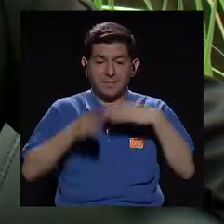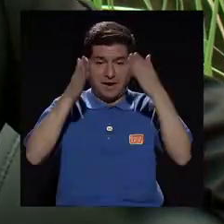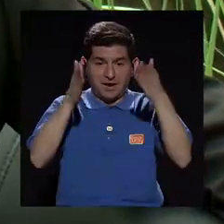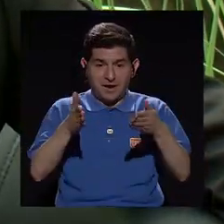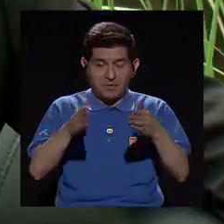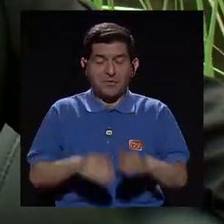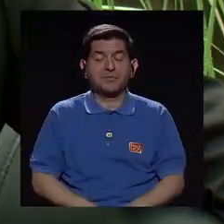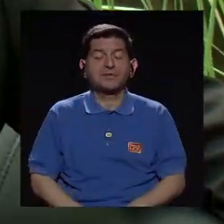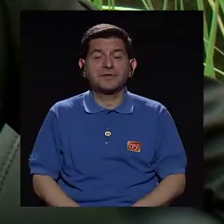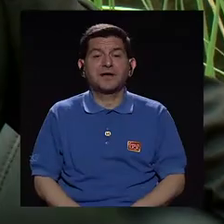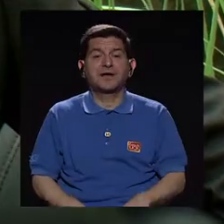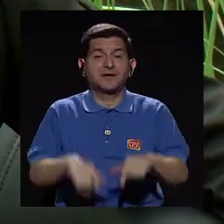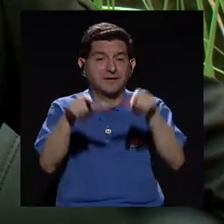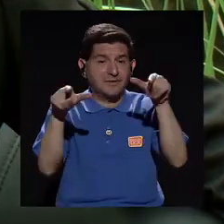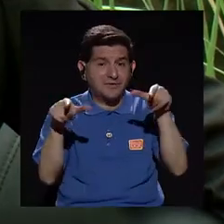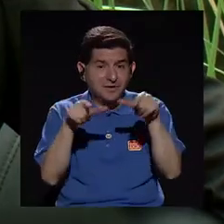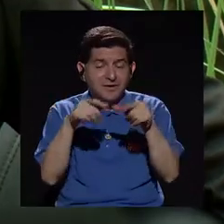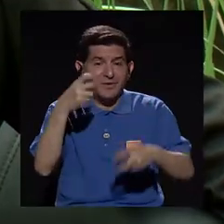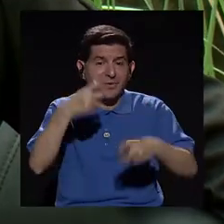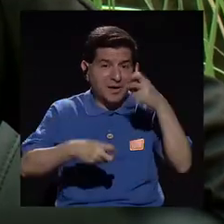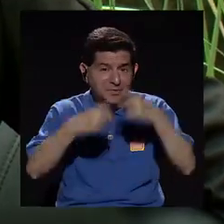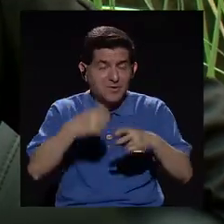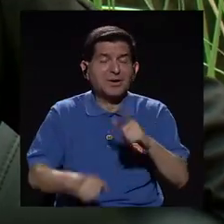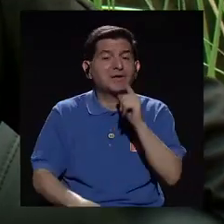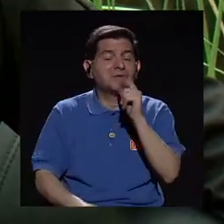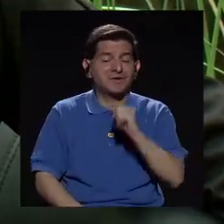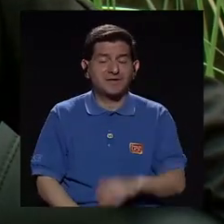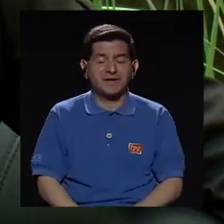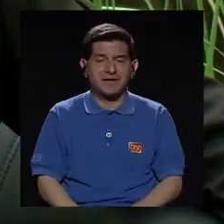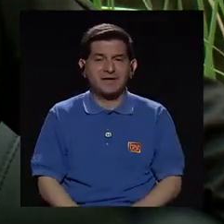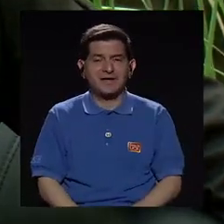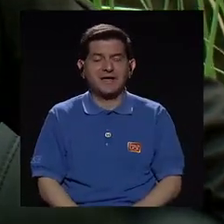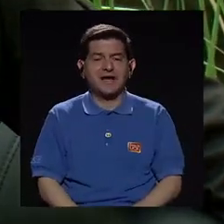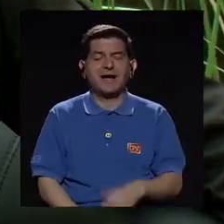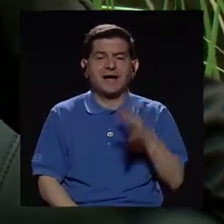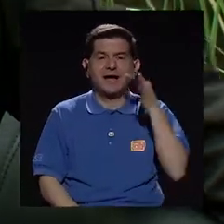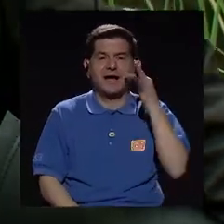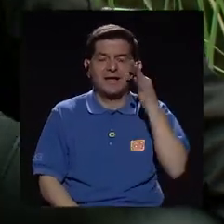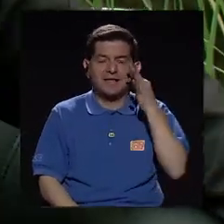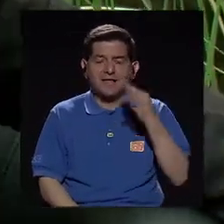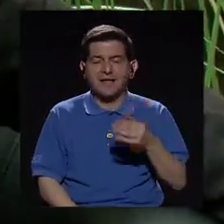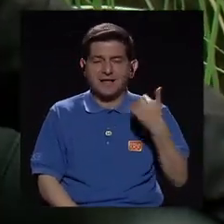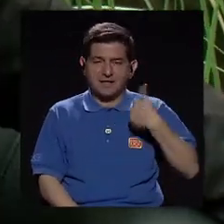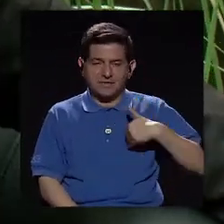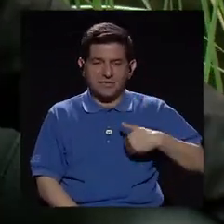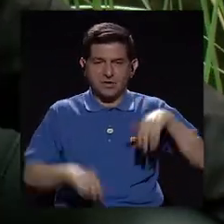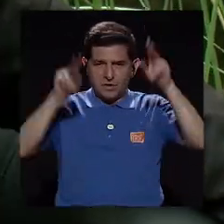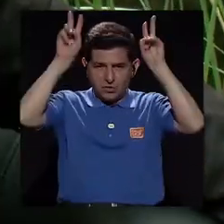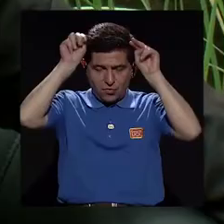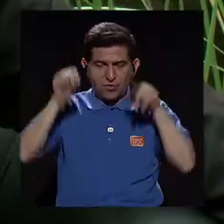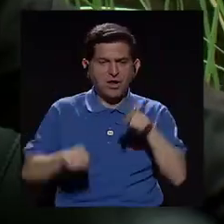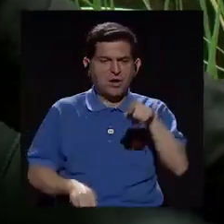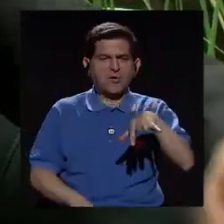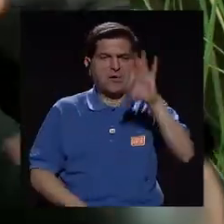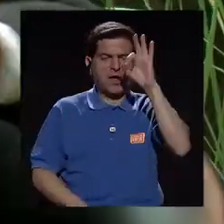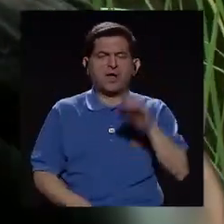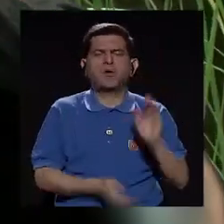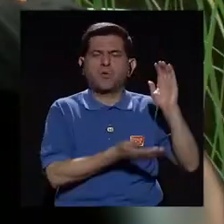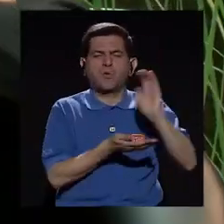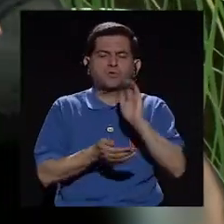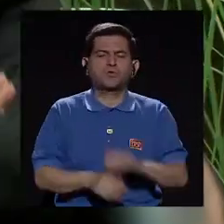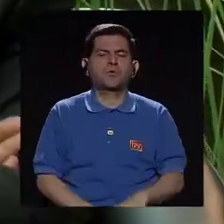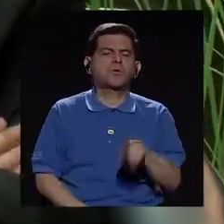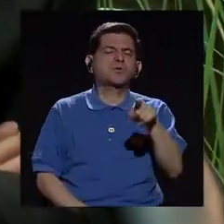dueño de aquel tequio que era Tío Conejo. Y Tío Conejo se encontró con el muñeco y le dijo,